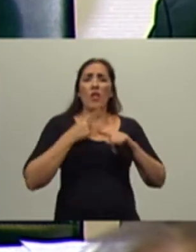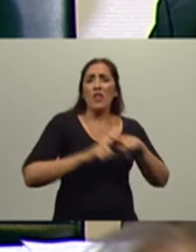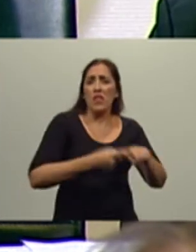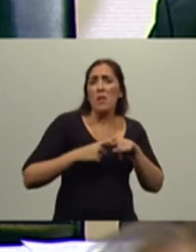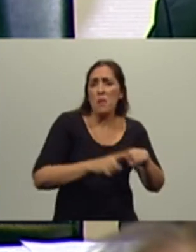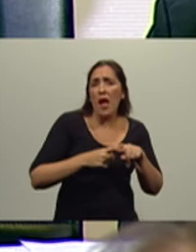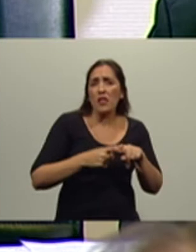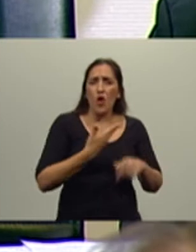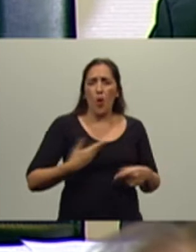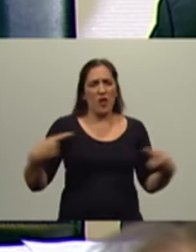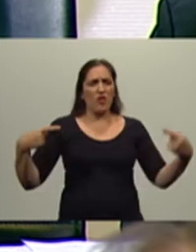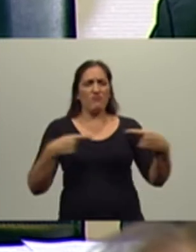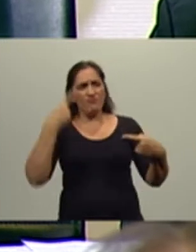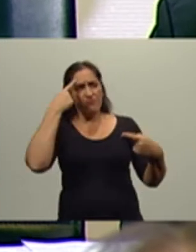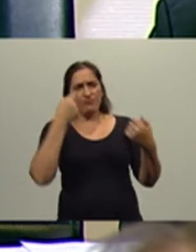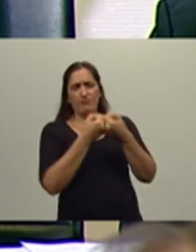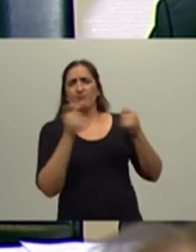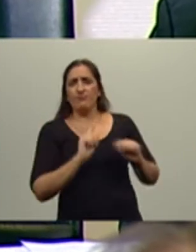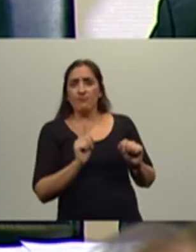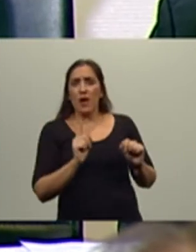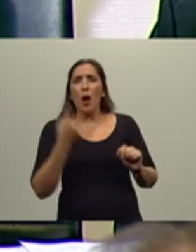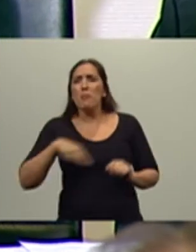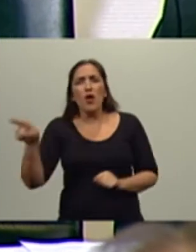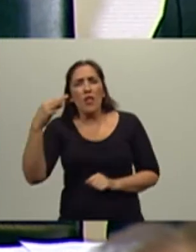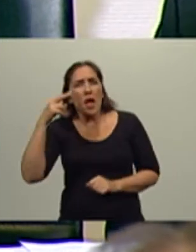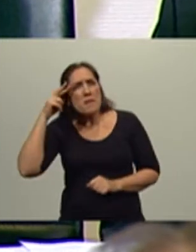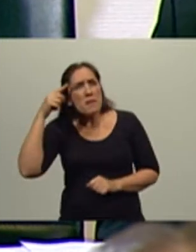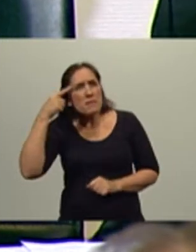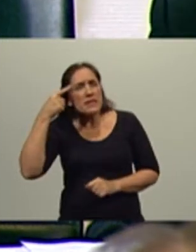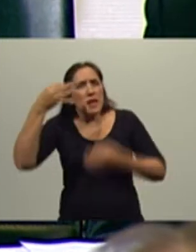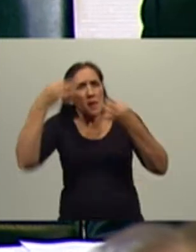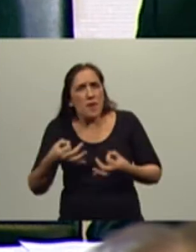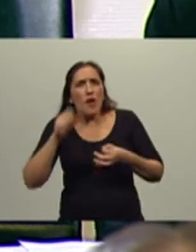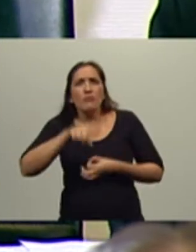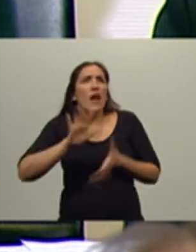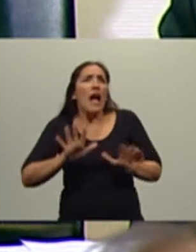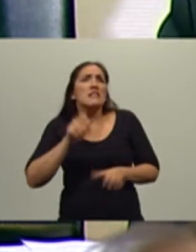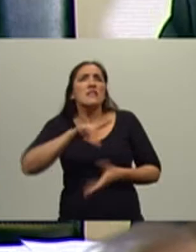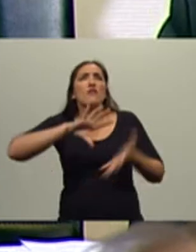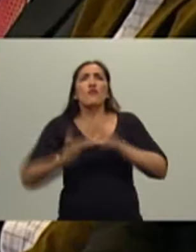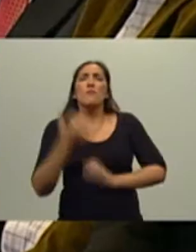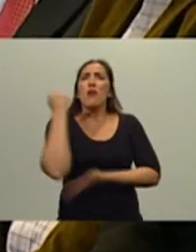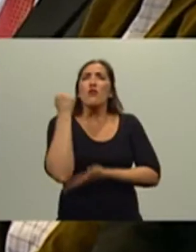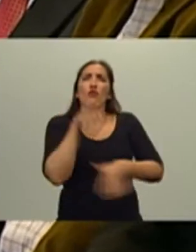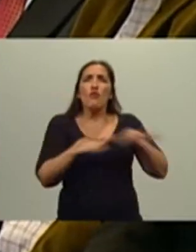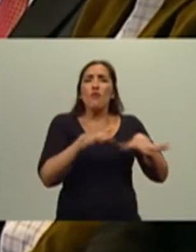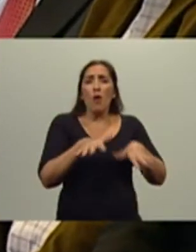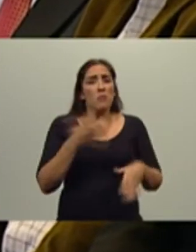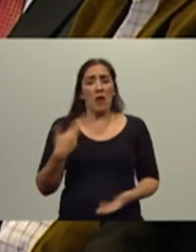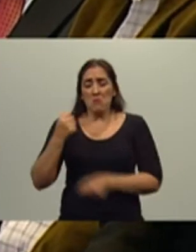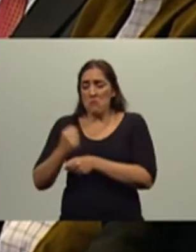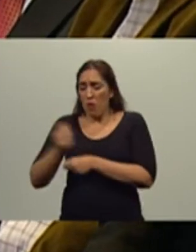pueden tener con un gobierno sin responder a la lógica económica que es la que tiene que tener cualquier persona que produce, sea